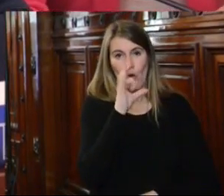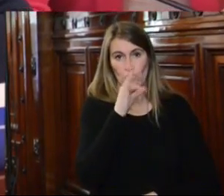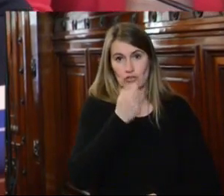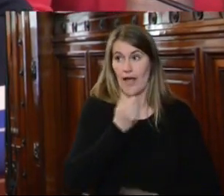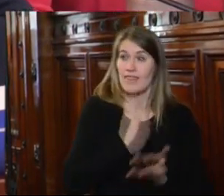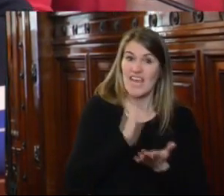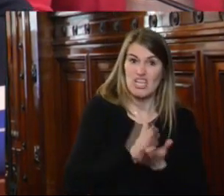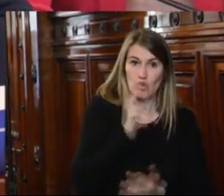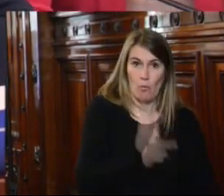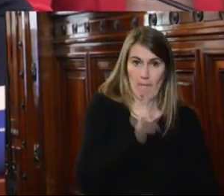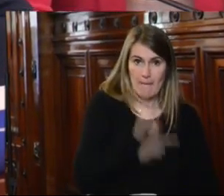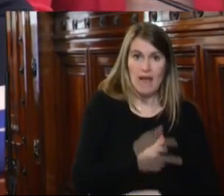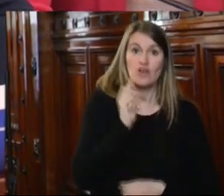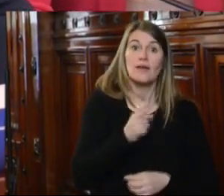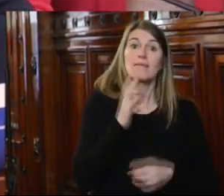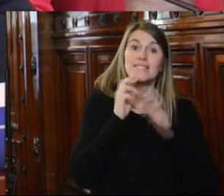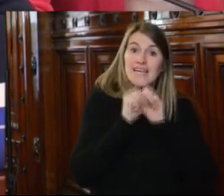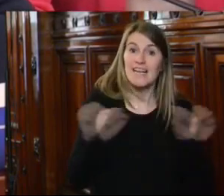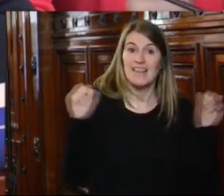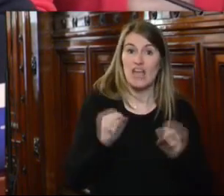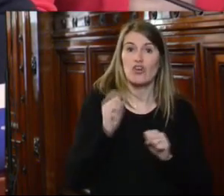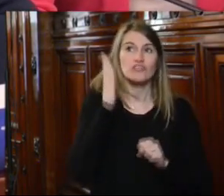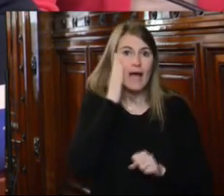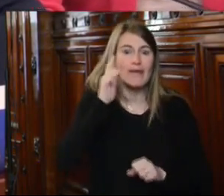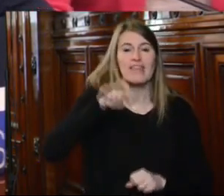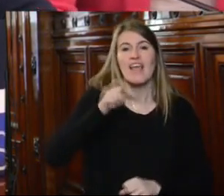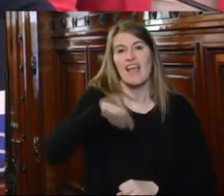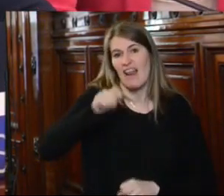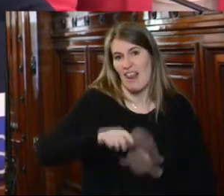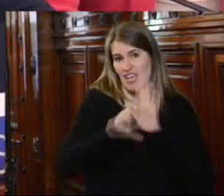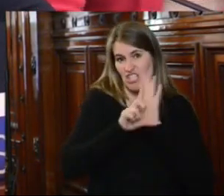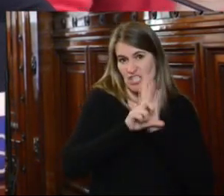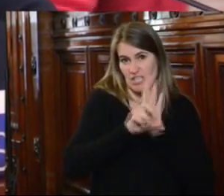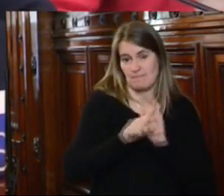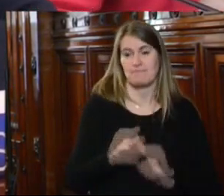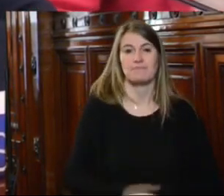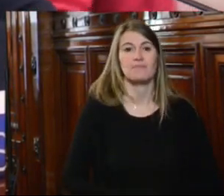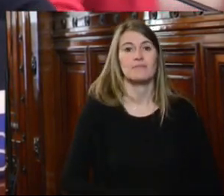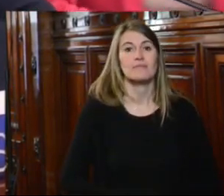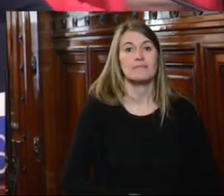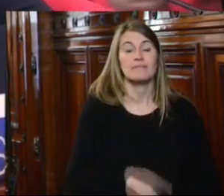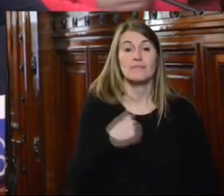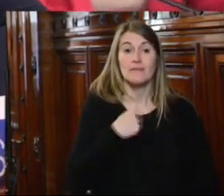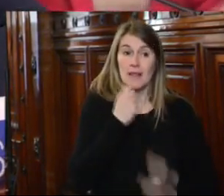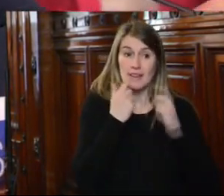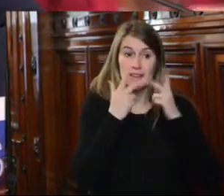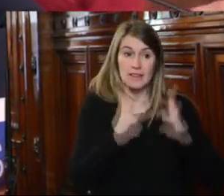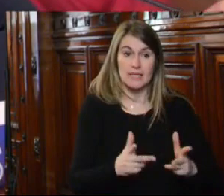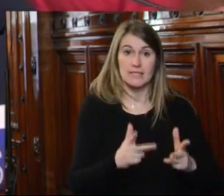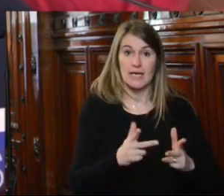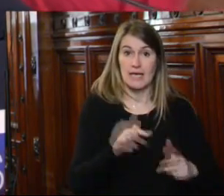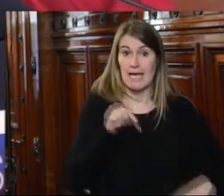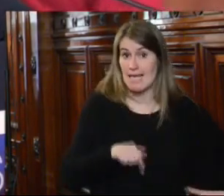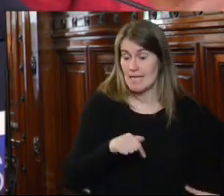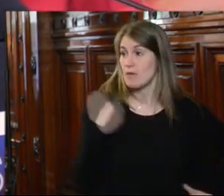secretario letrado de la Suprema Corte de Justicia doctor Gustavo Nicastro. Deseamos en primer lugar hacer propicia esta